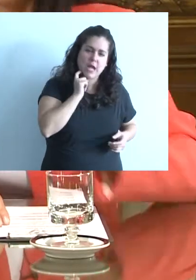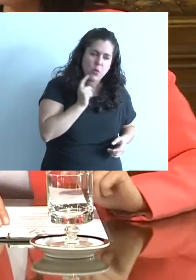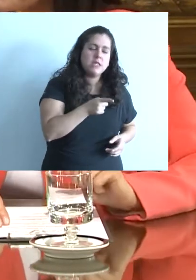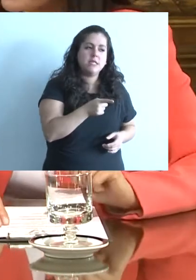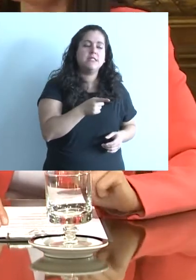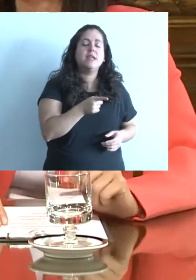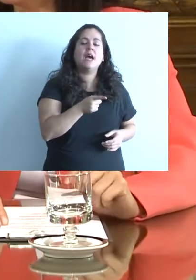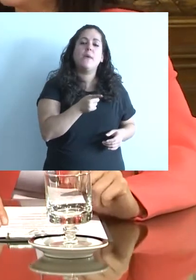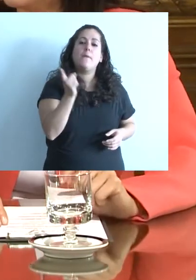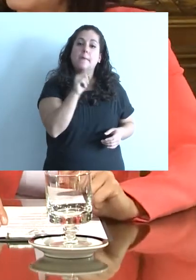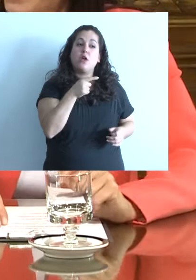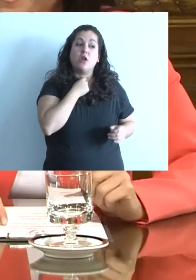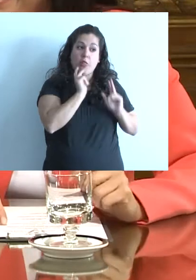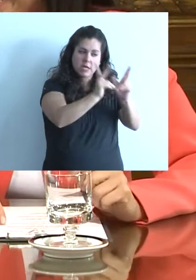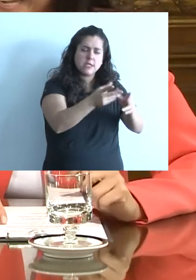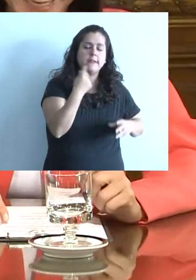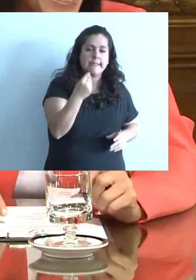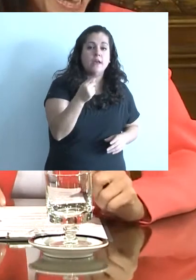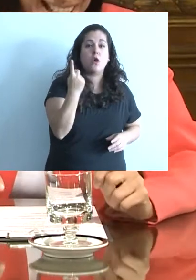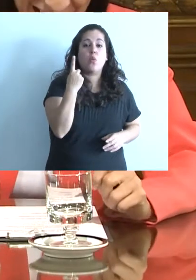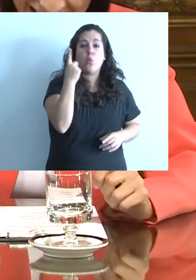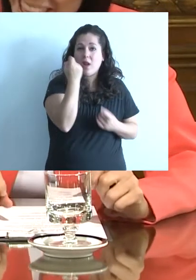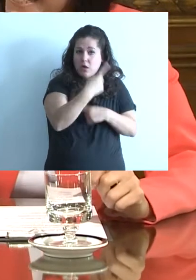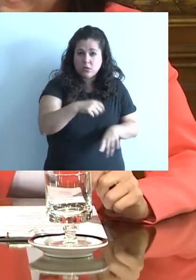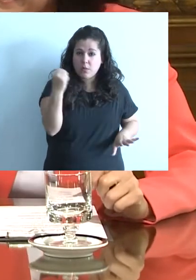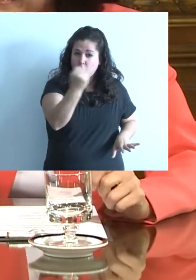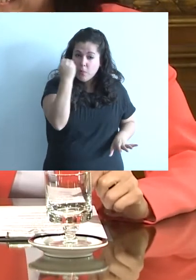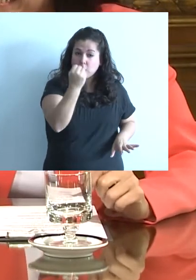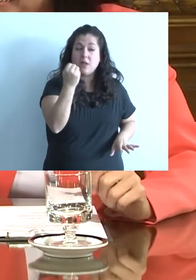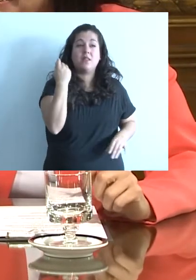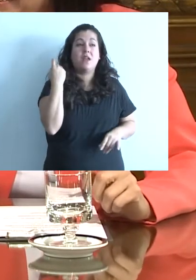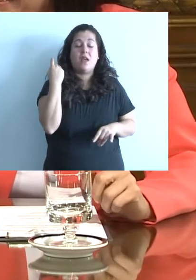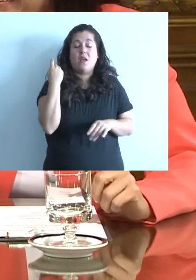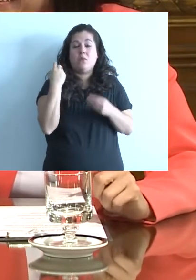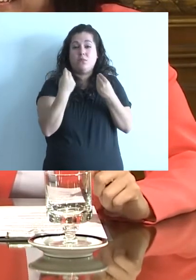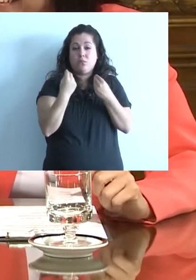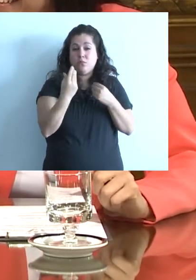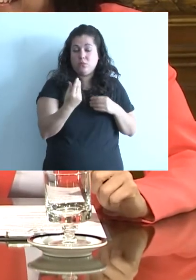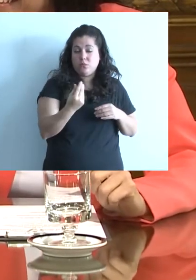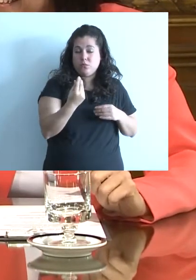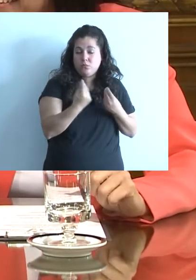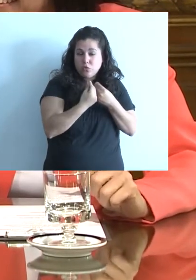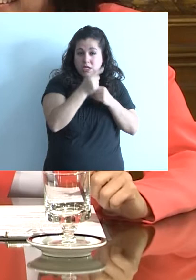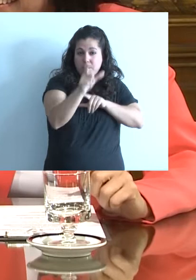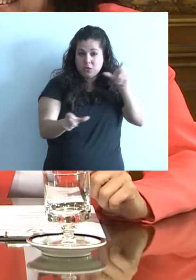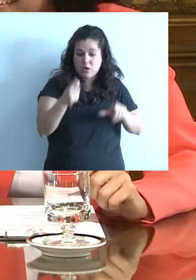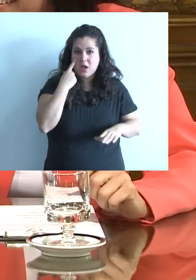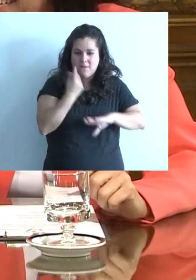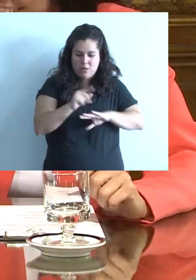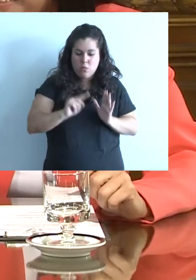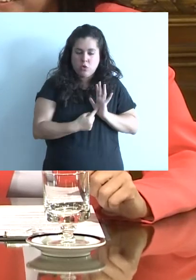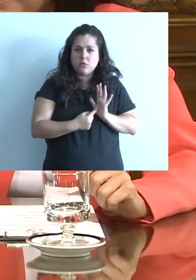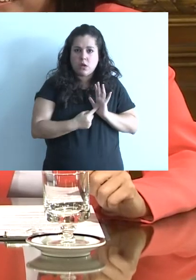el mismo, es cierto, no, Es muy linda. Pero, que te quiero decir que una de las cosas importantes que ha pasado es que mucha gente desde